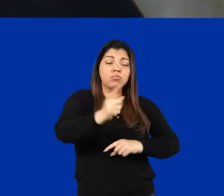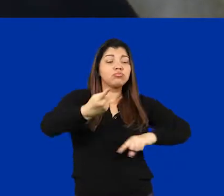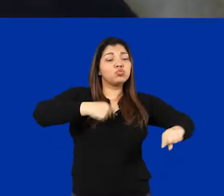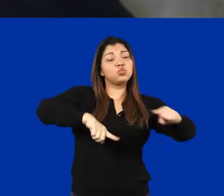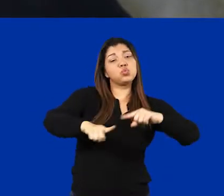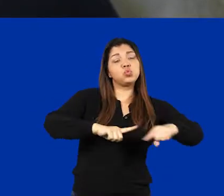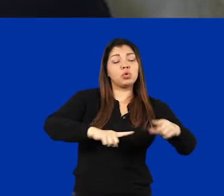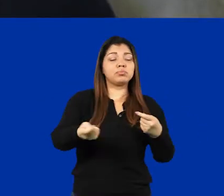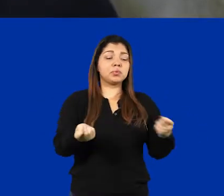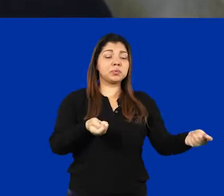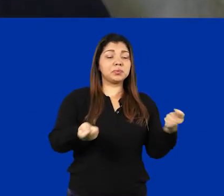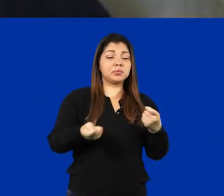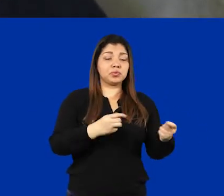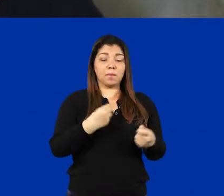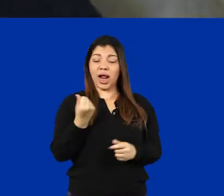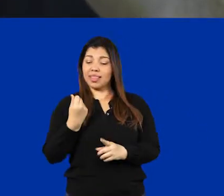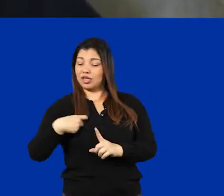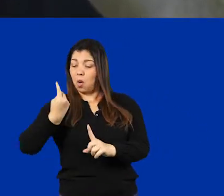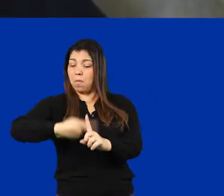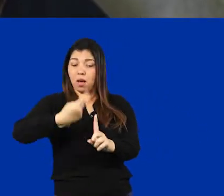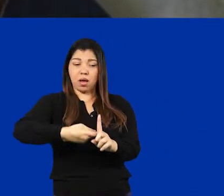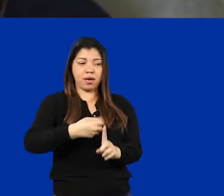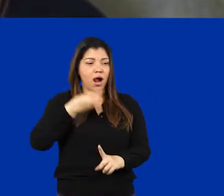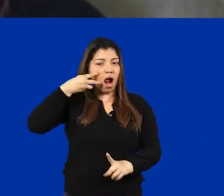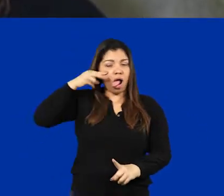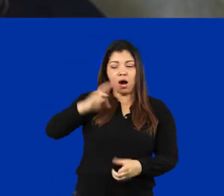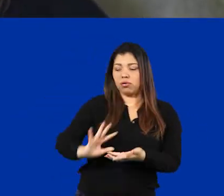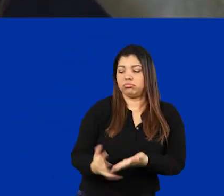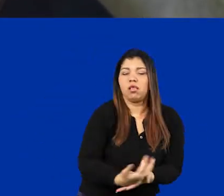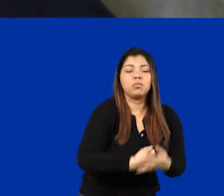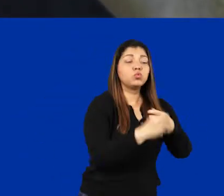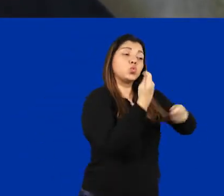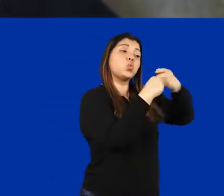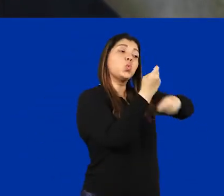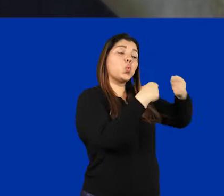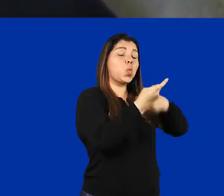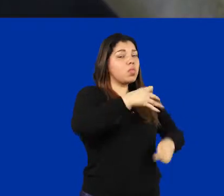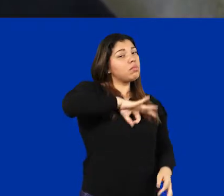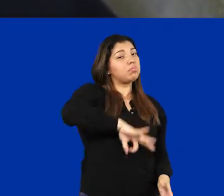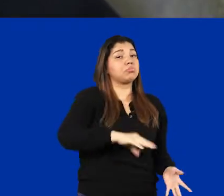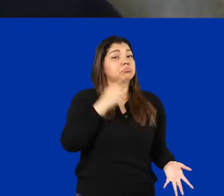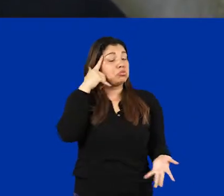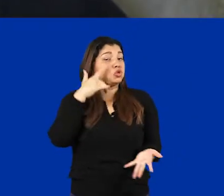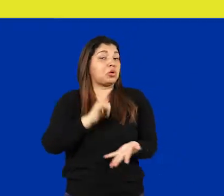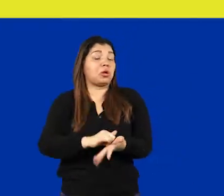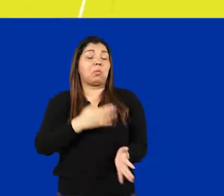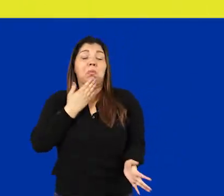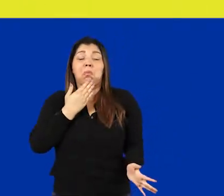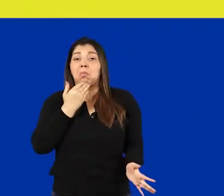alquistadoras utilizan nuestro dinero para invertir en la bolsa y hacer sus propias ganancias?